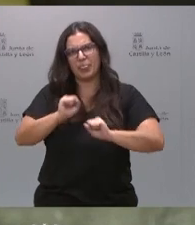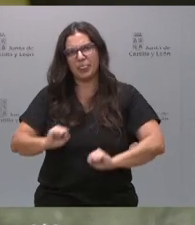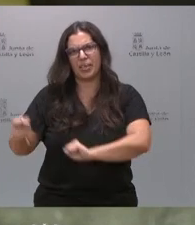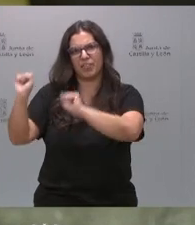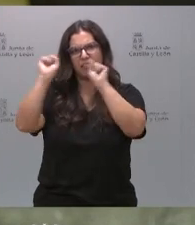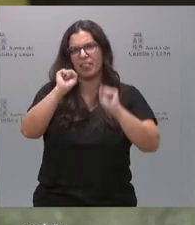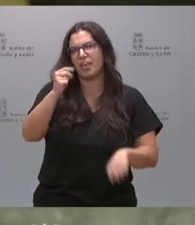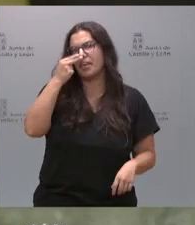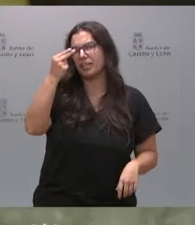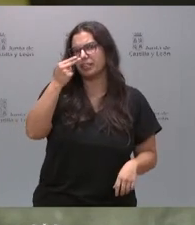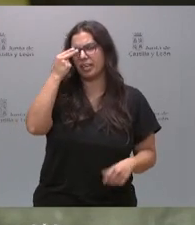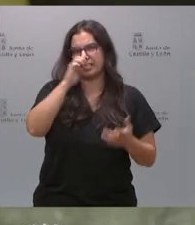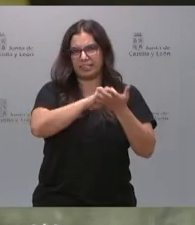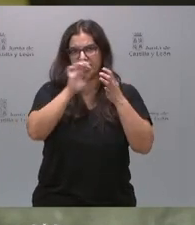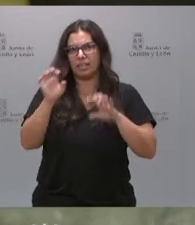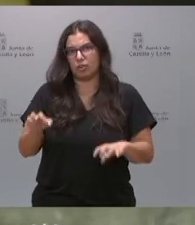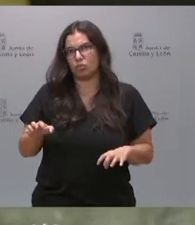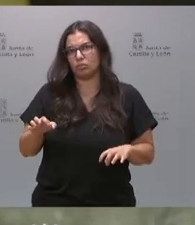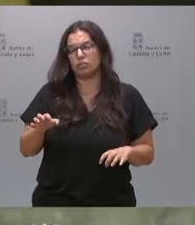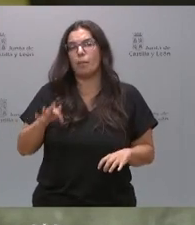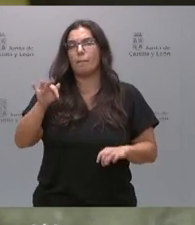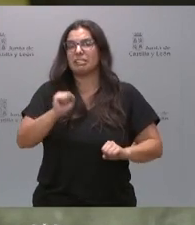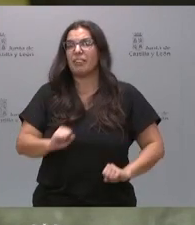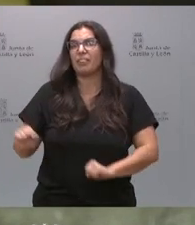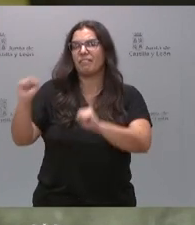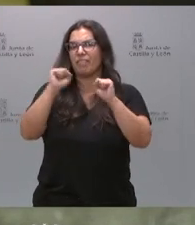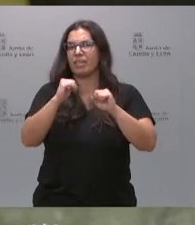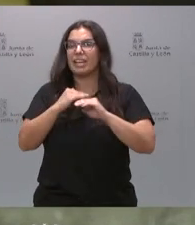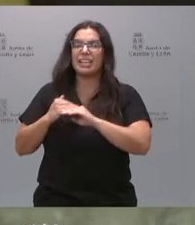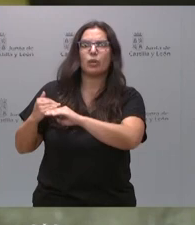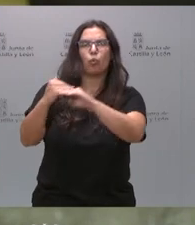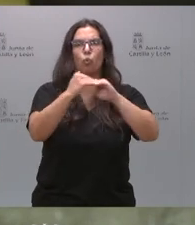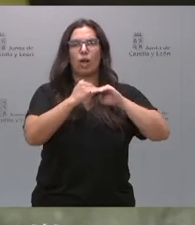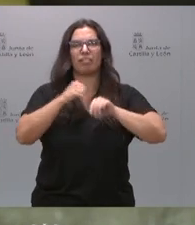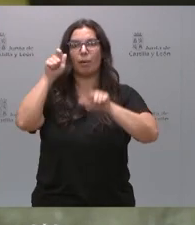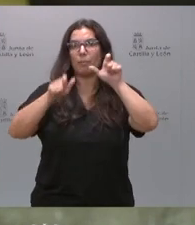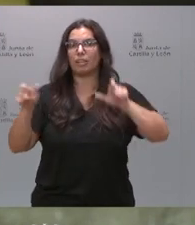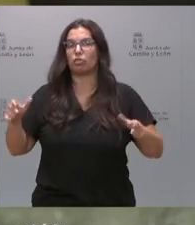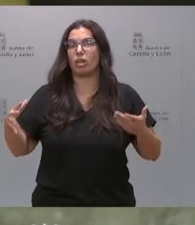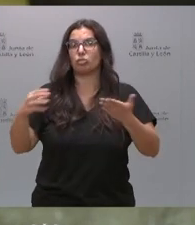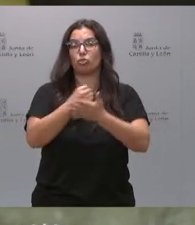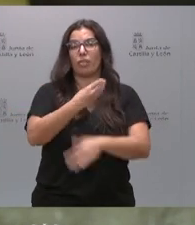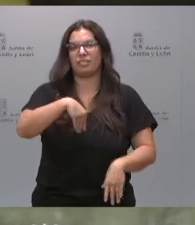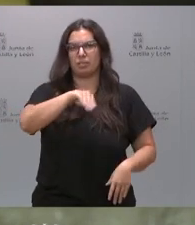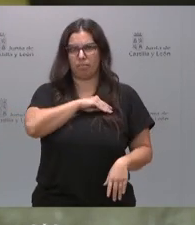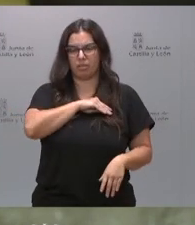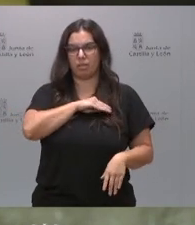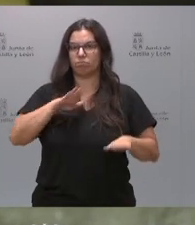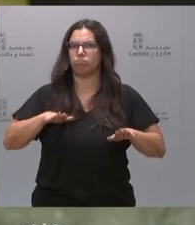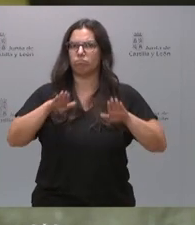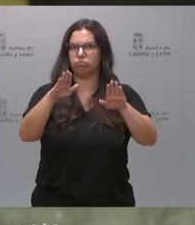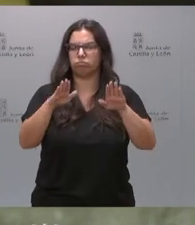de los intereses de Castilla y León y defender la igualdad de todas las personas en todo el territorio de nuestro país.